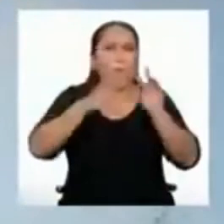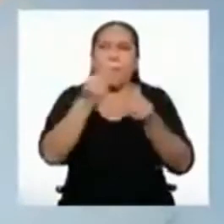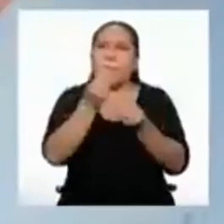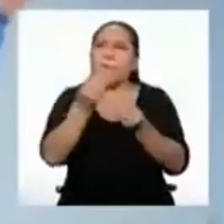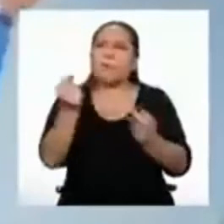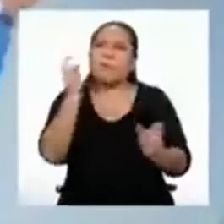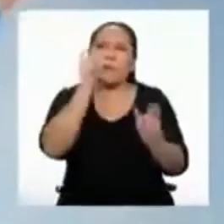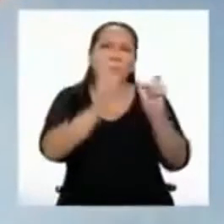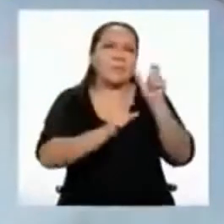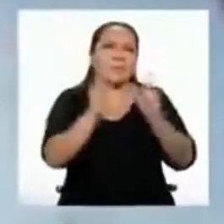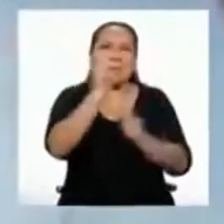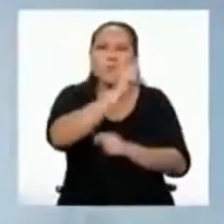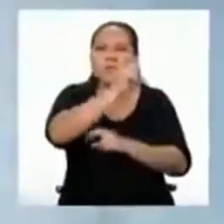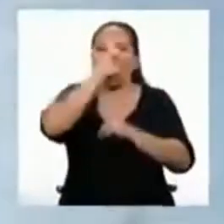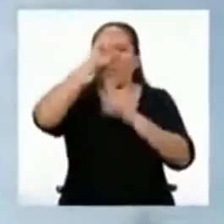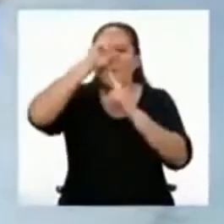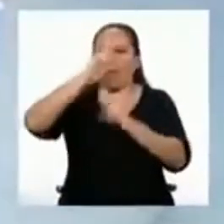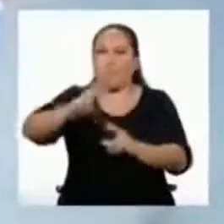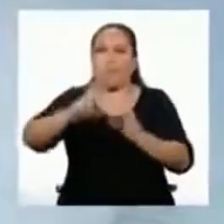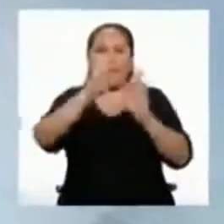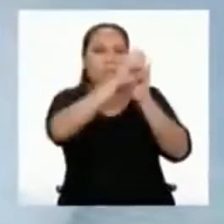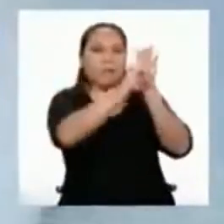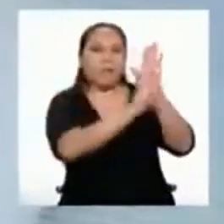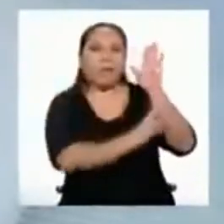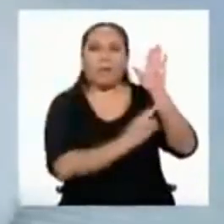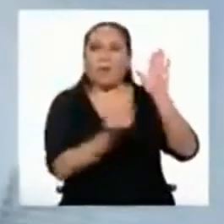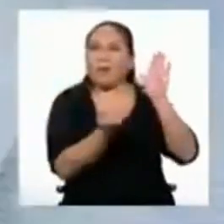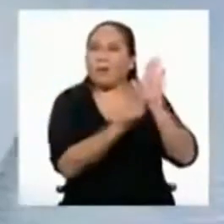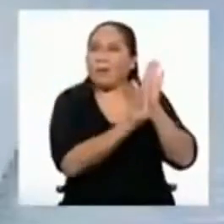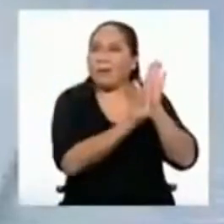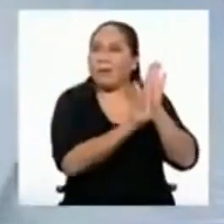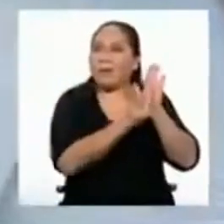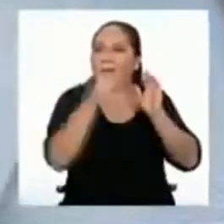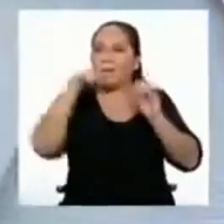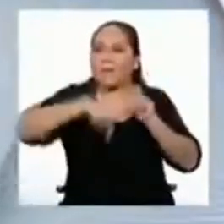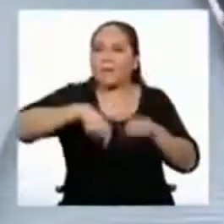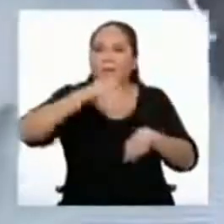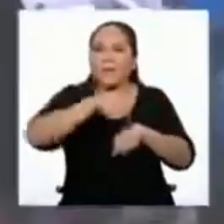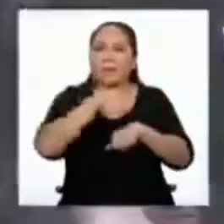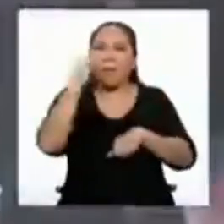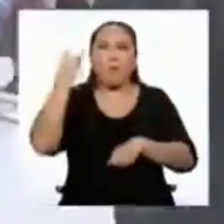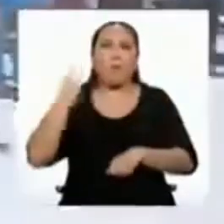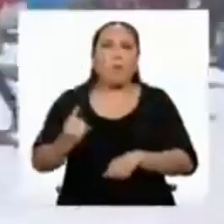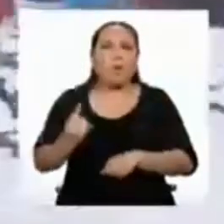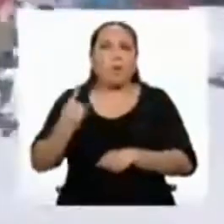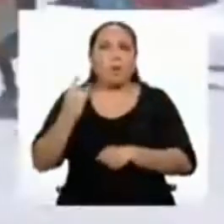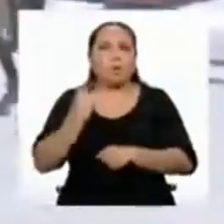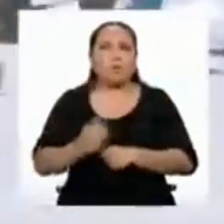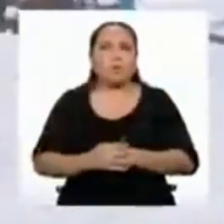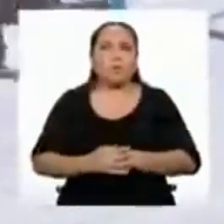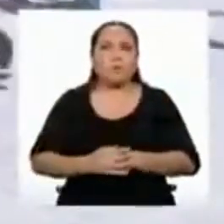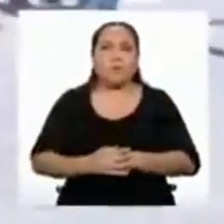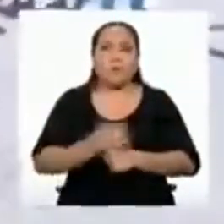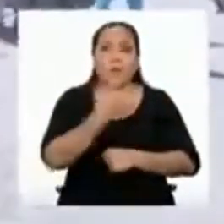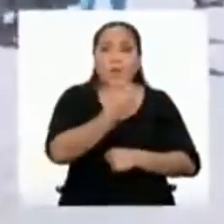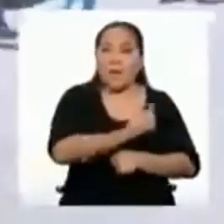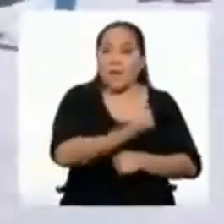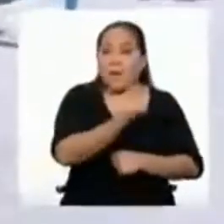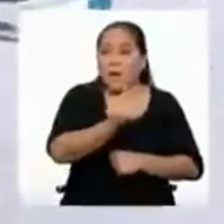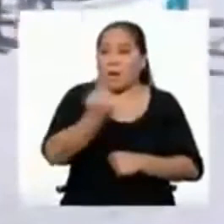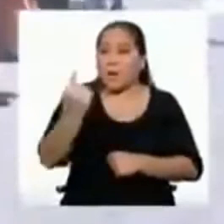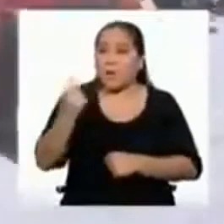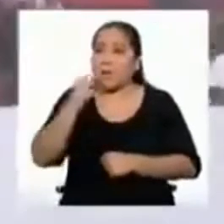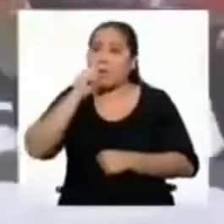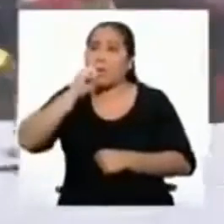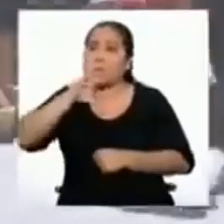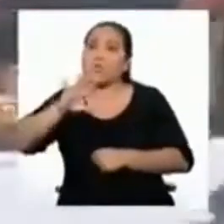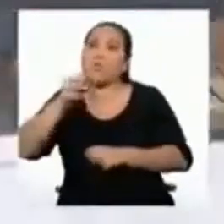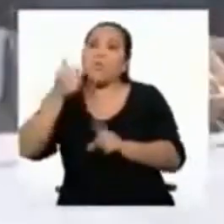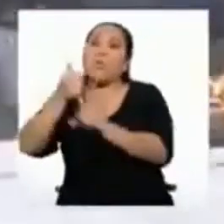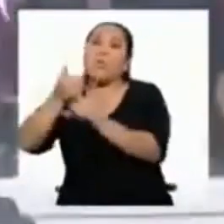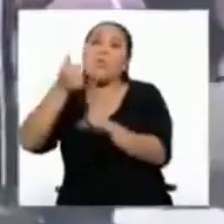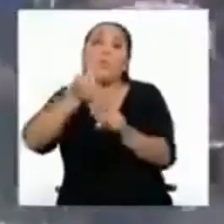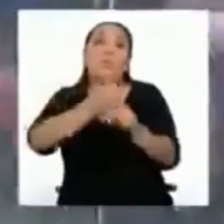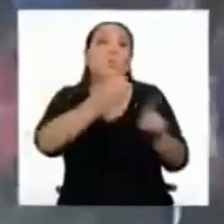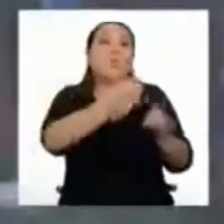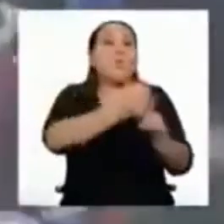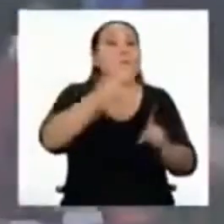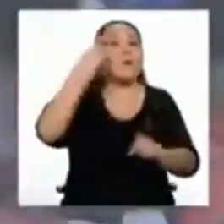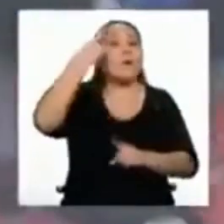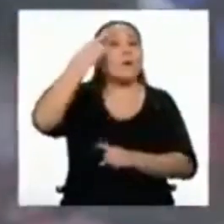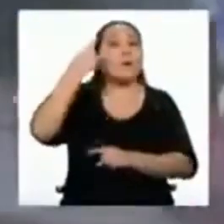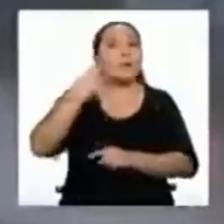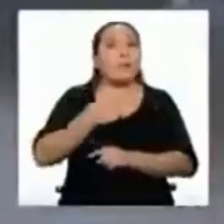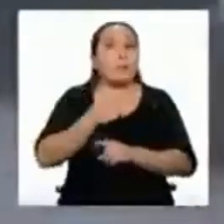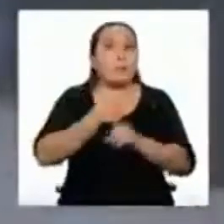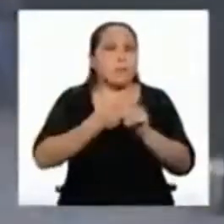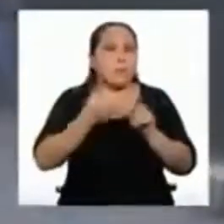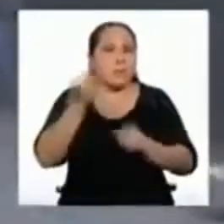personas que no respetan las diversas medidas ante este estado de emergencia. Cada uno argumenta sus razones, pero lo